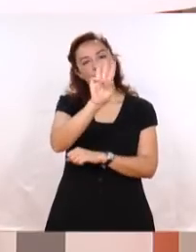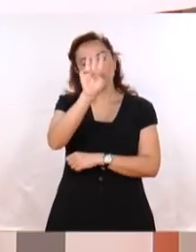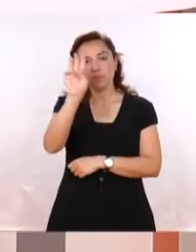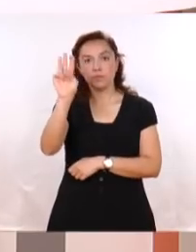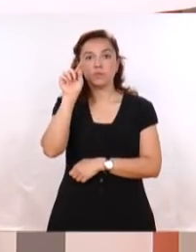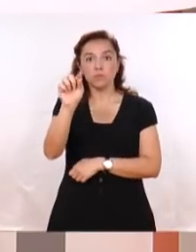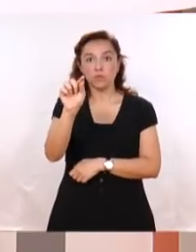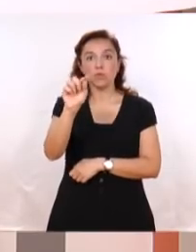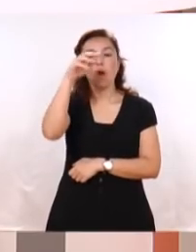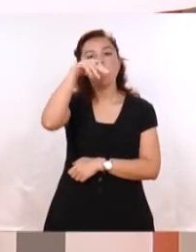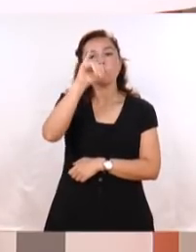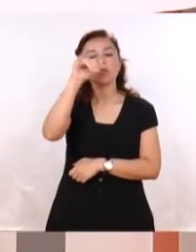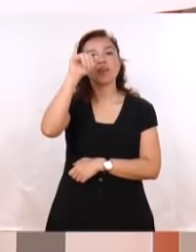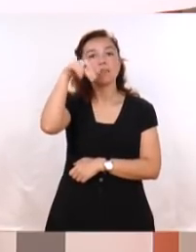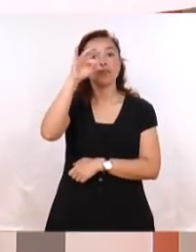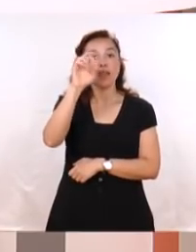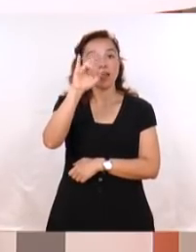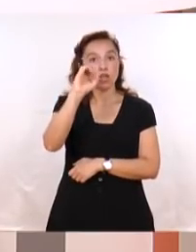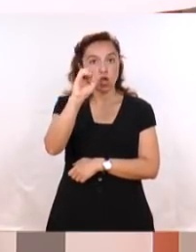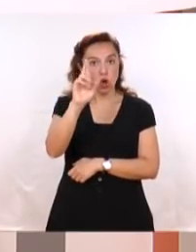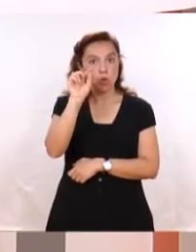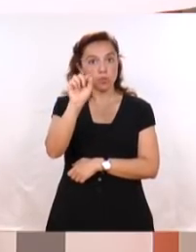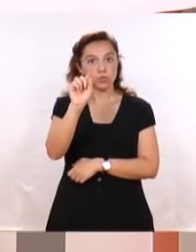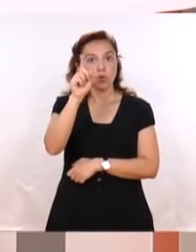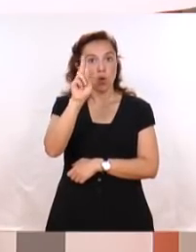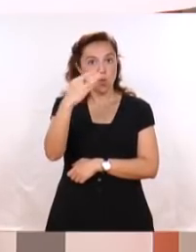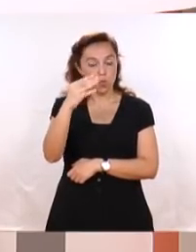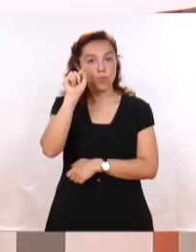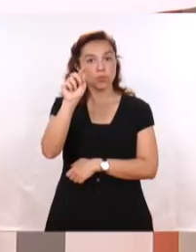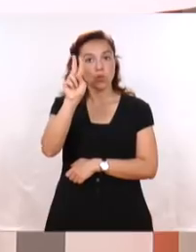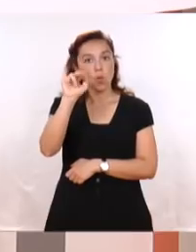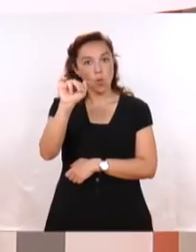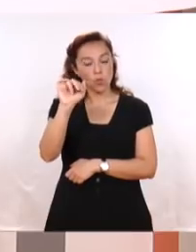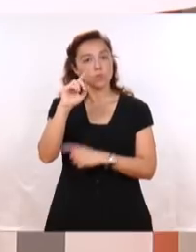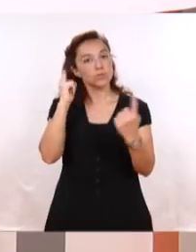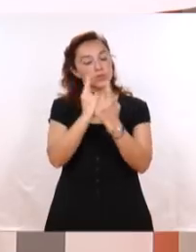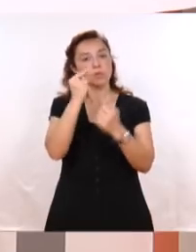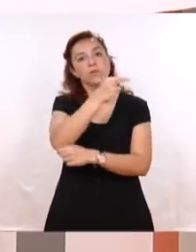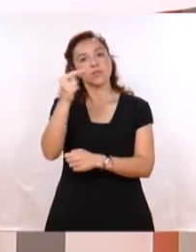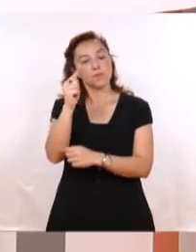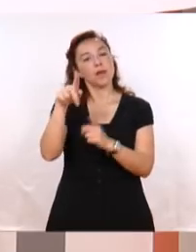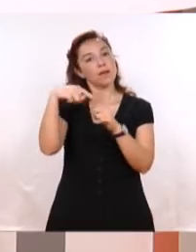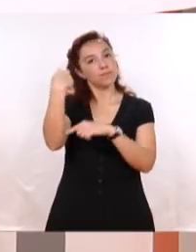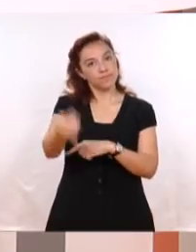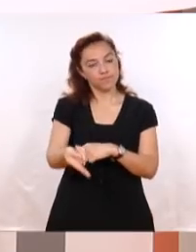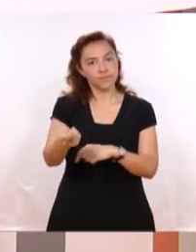www.minterior.gov.gov Esto ha sido todo Hasta la semana que viene Muchas gracias por su atención